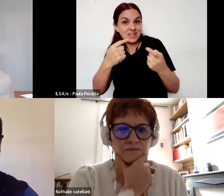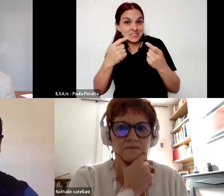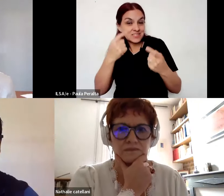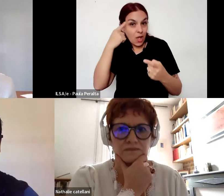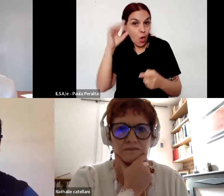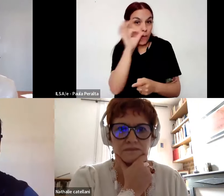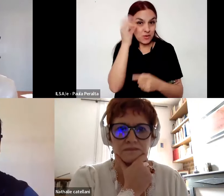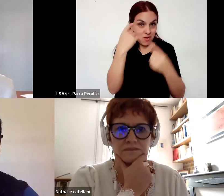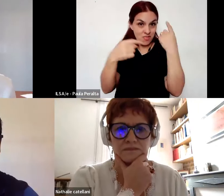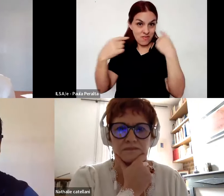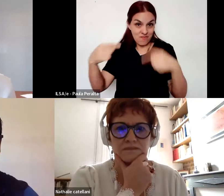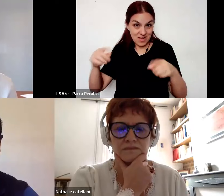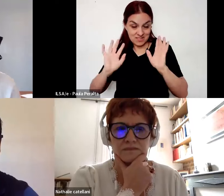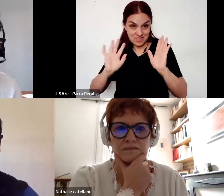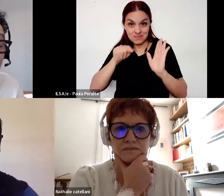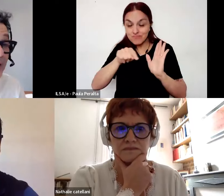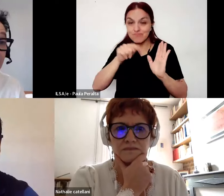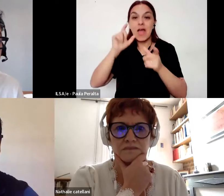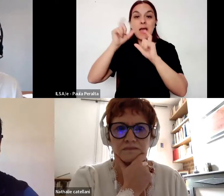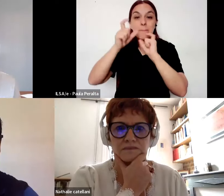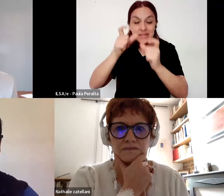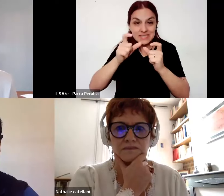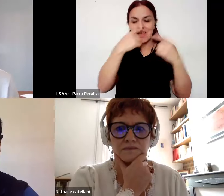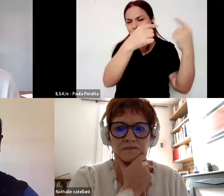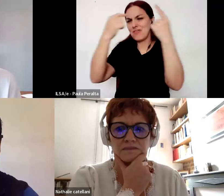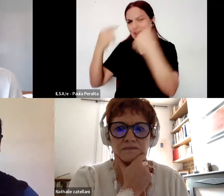esas diferencias esas experiencias diferentes